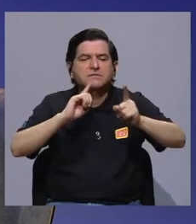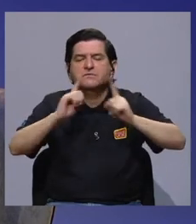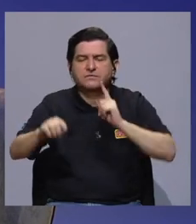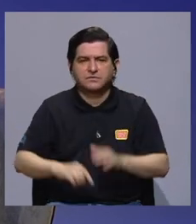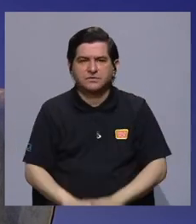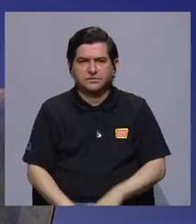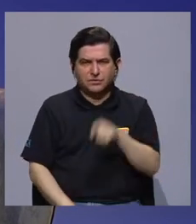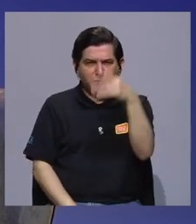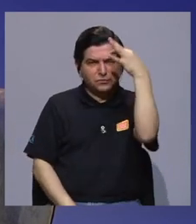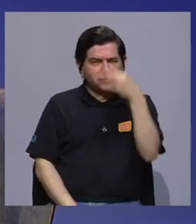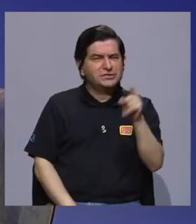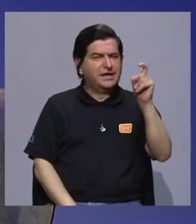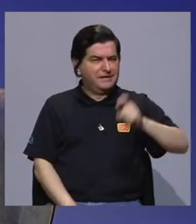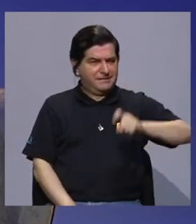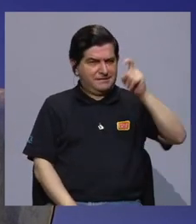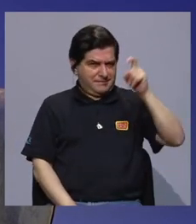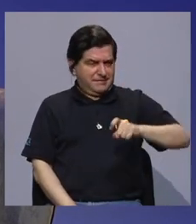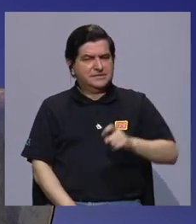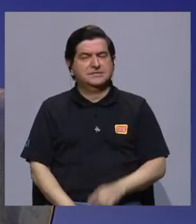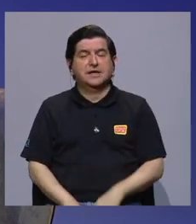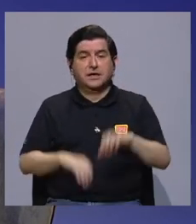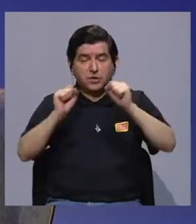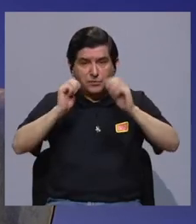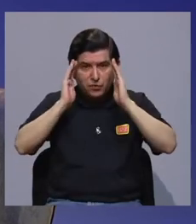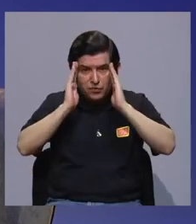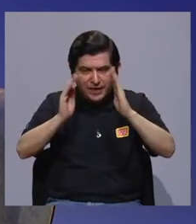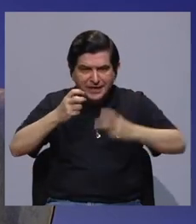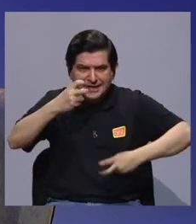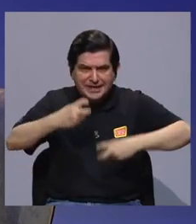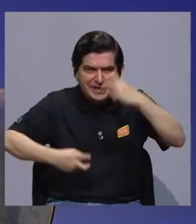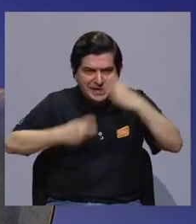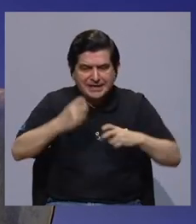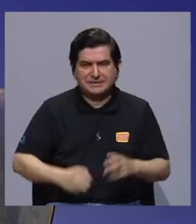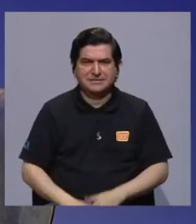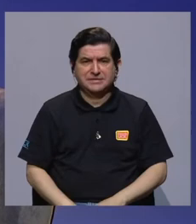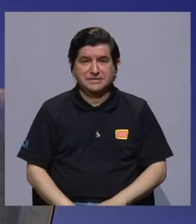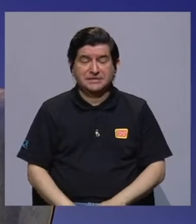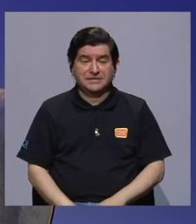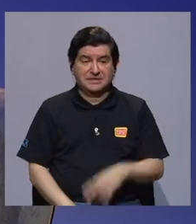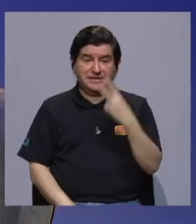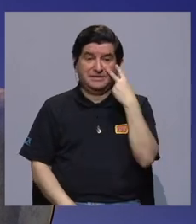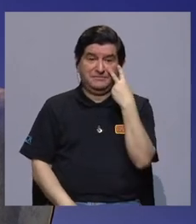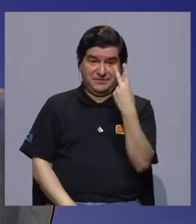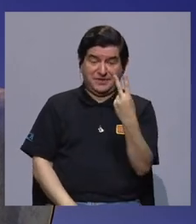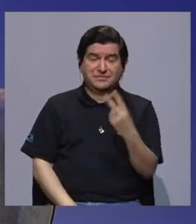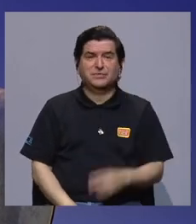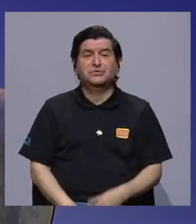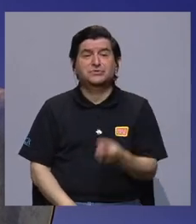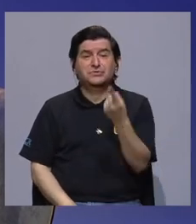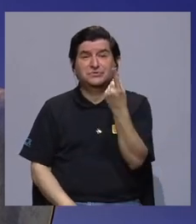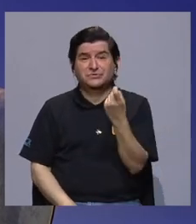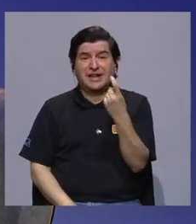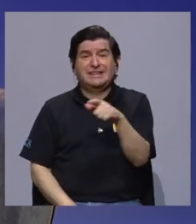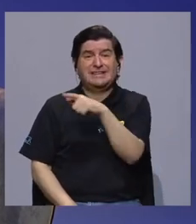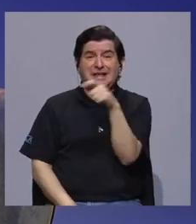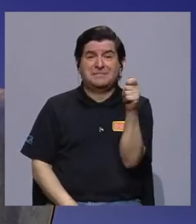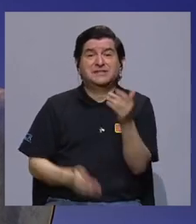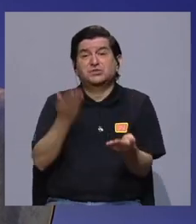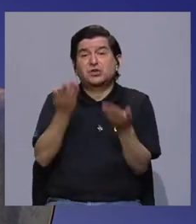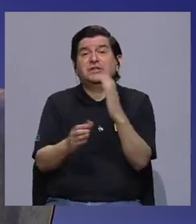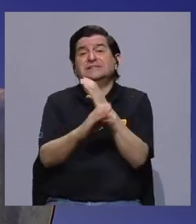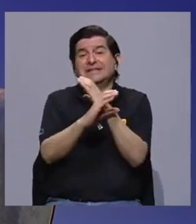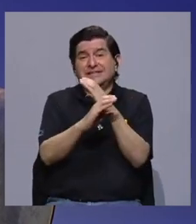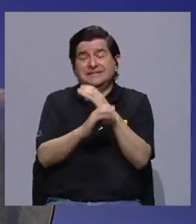divulgación, Rodolfo, son necesarios para atender la crisis que, por lo visto, nos faltan